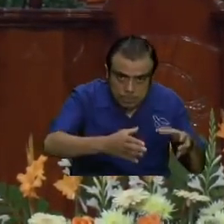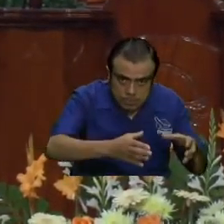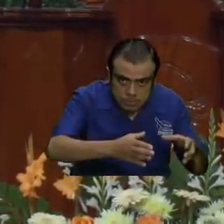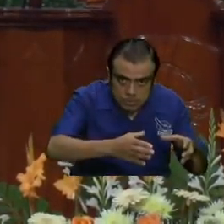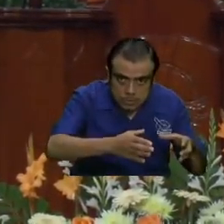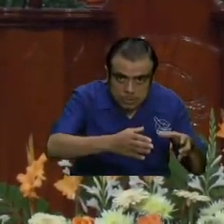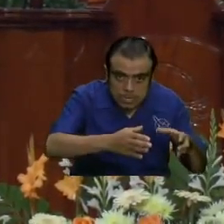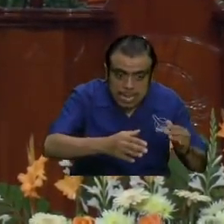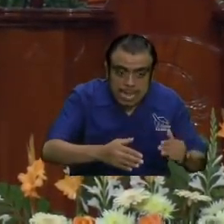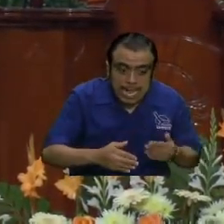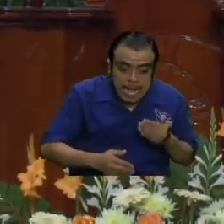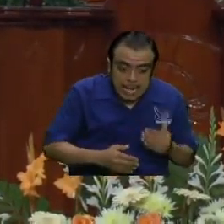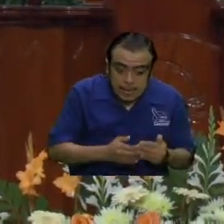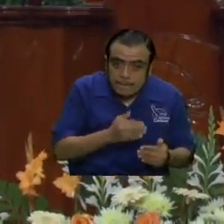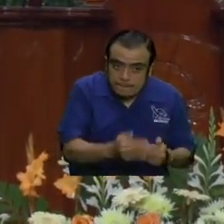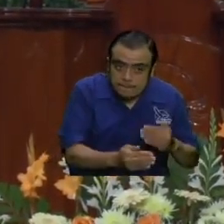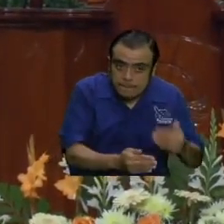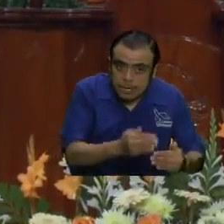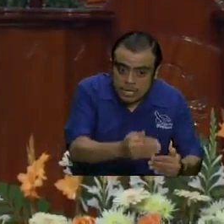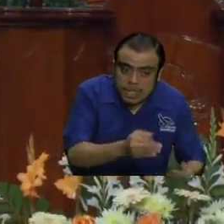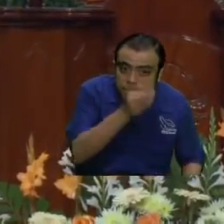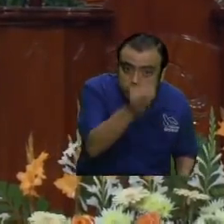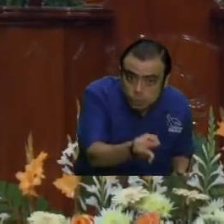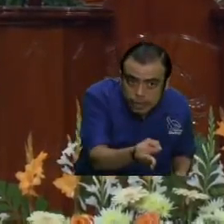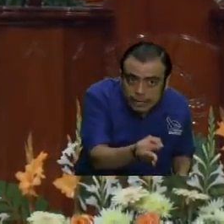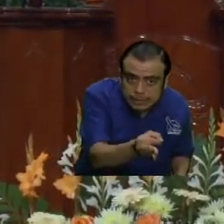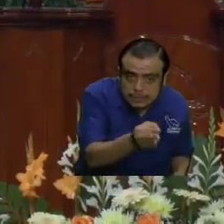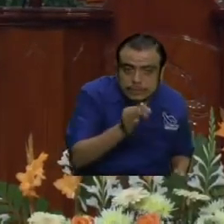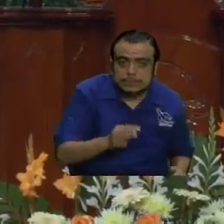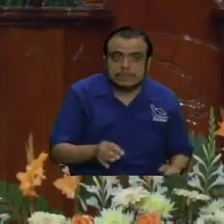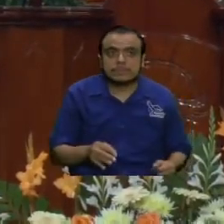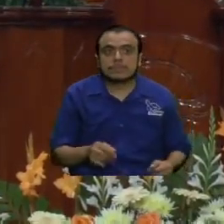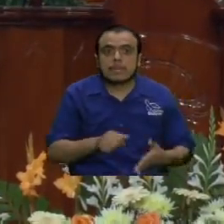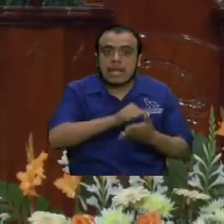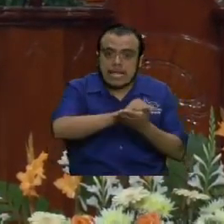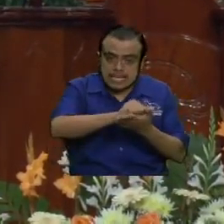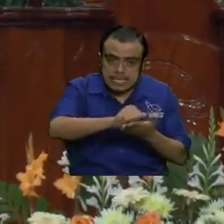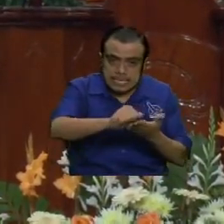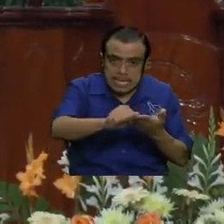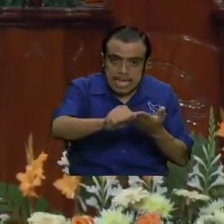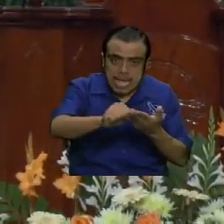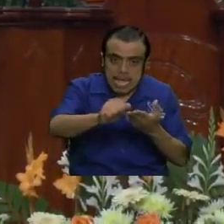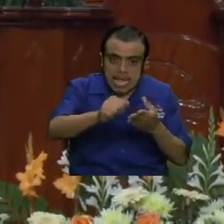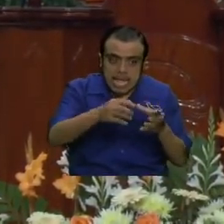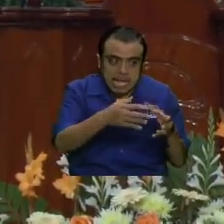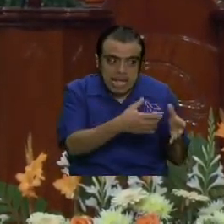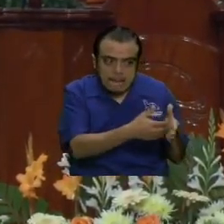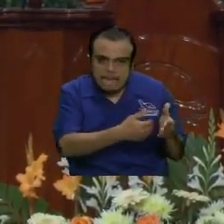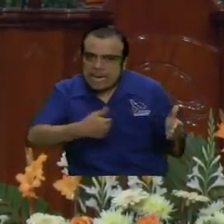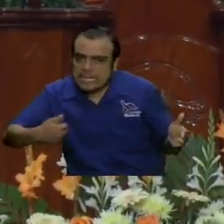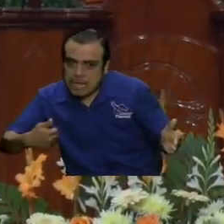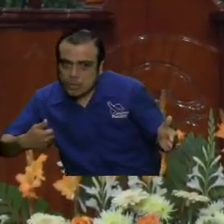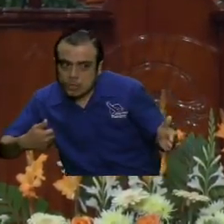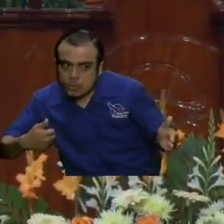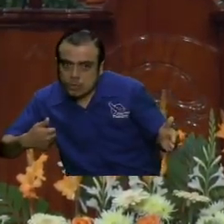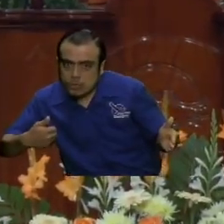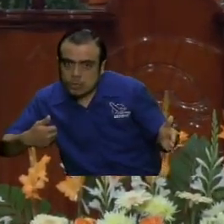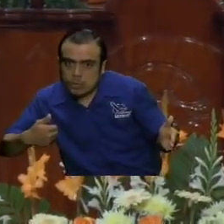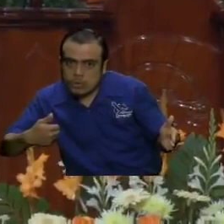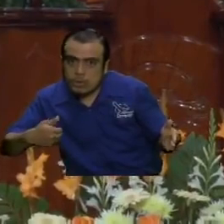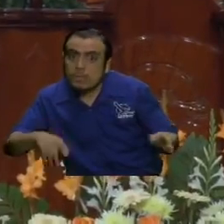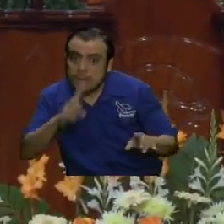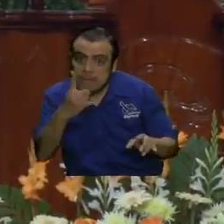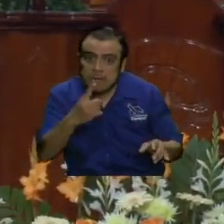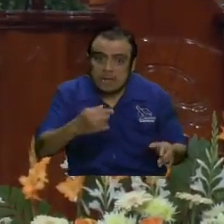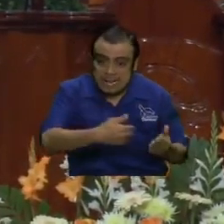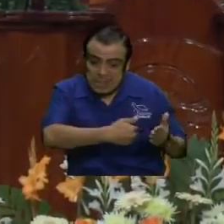progresiva y futura. Santidad quiere decir apartado. Entonces, lo primero que a nosotros nos apartaron es del reino de